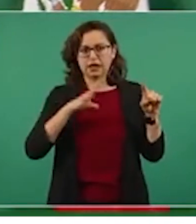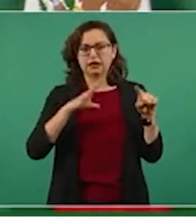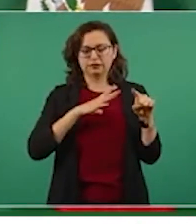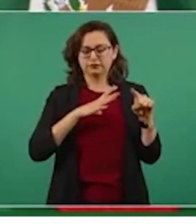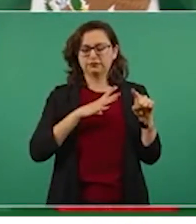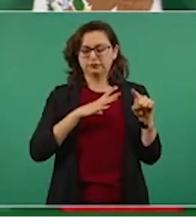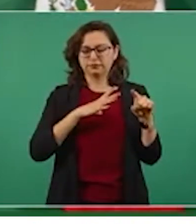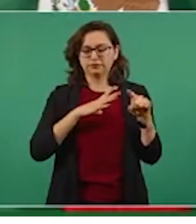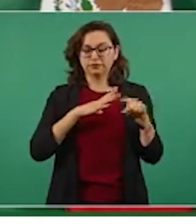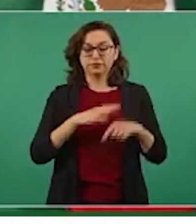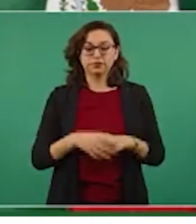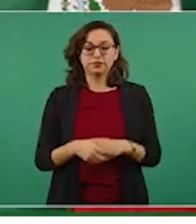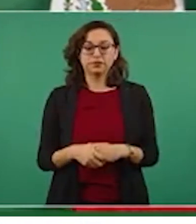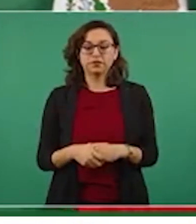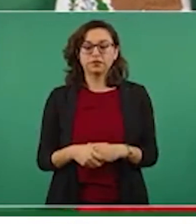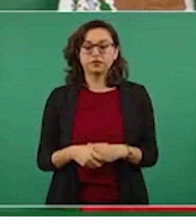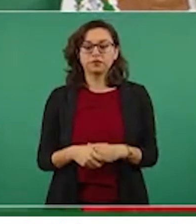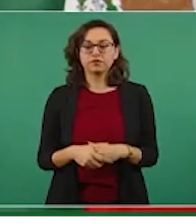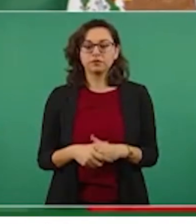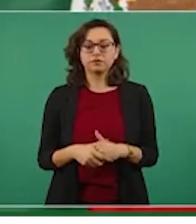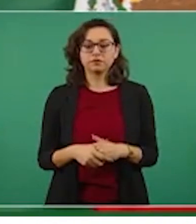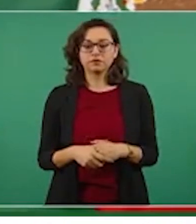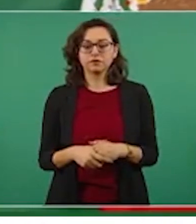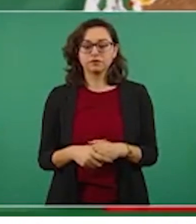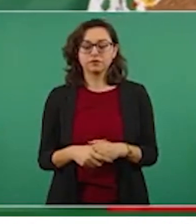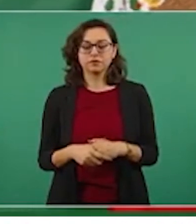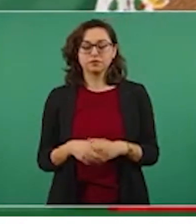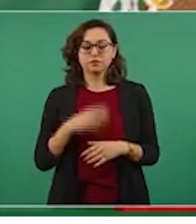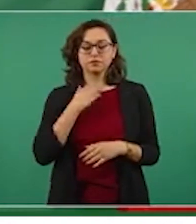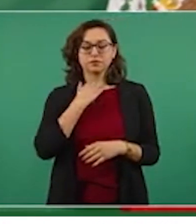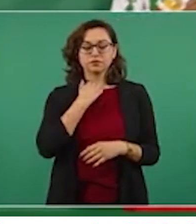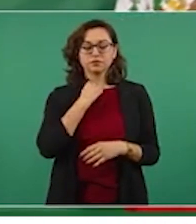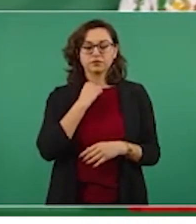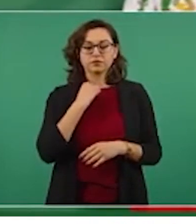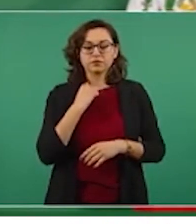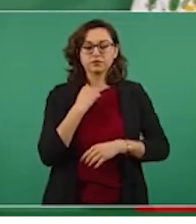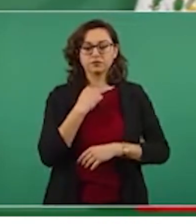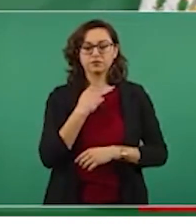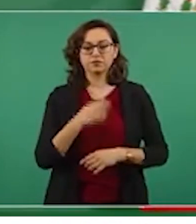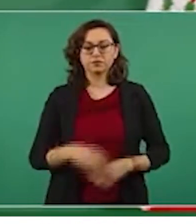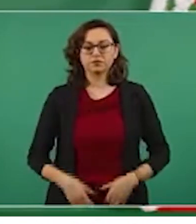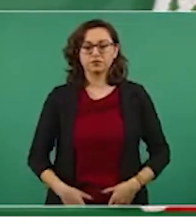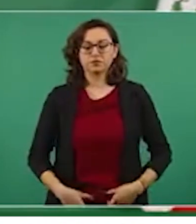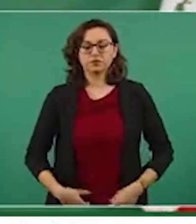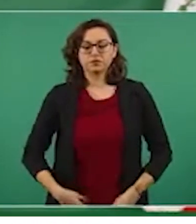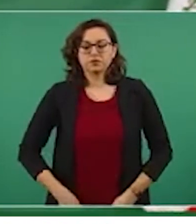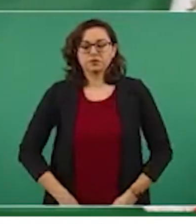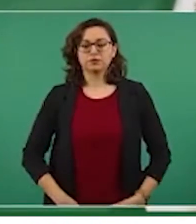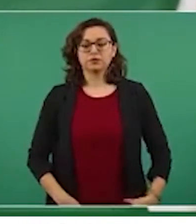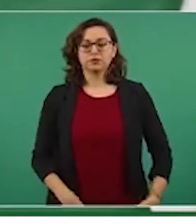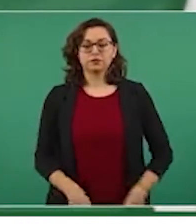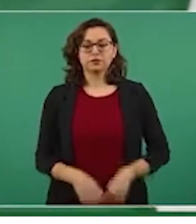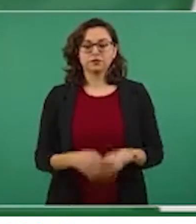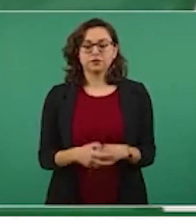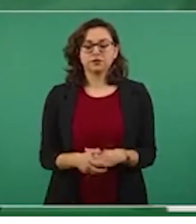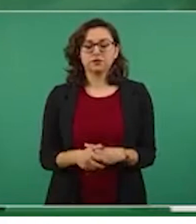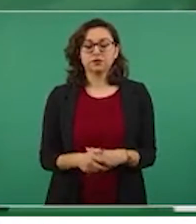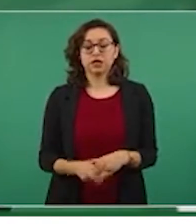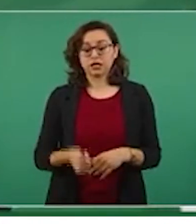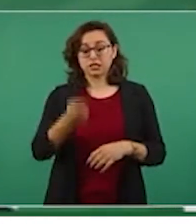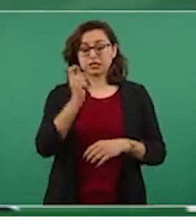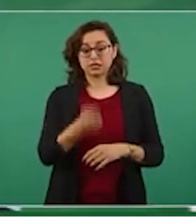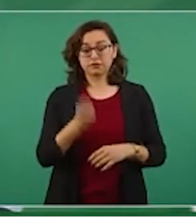Se trata de que los jóvenes que terminan la secundaria